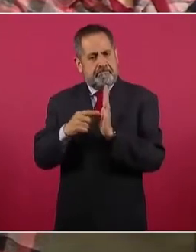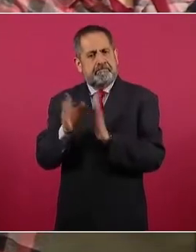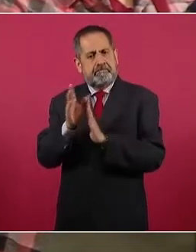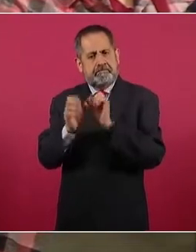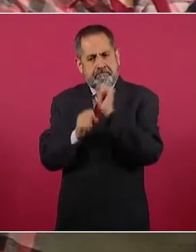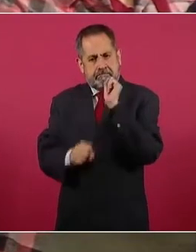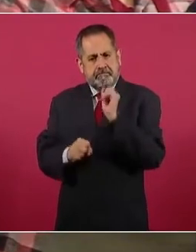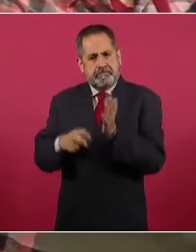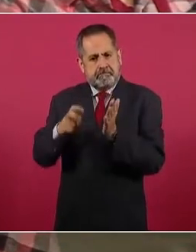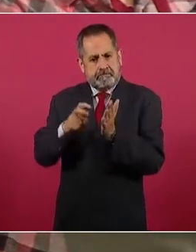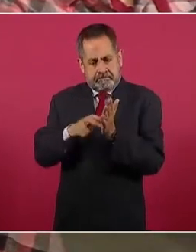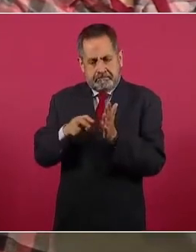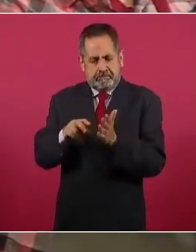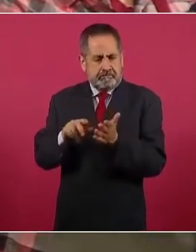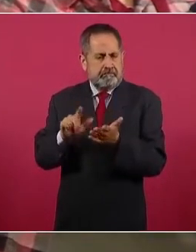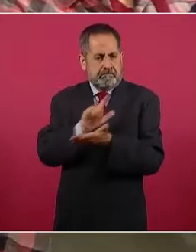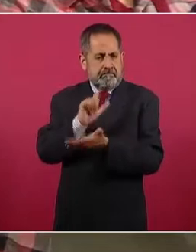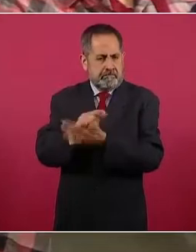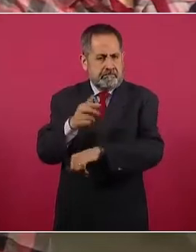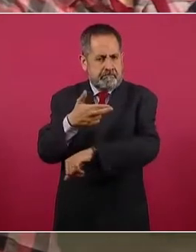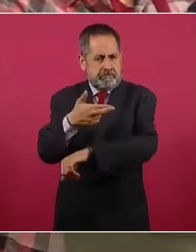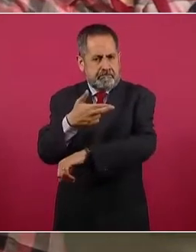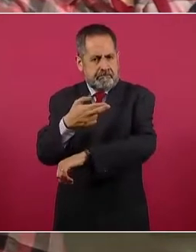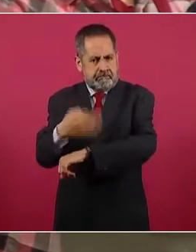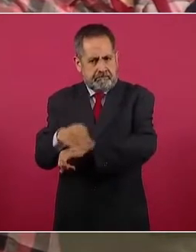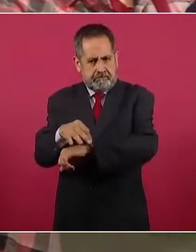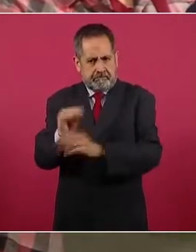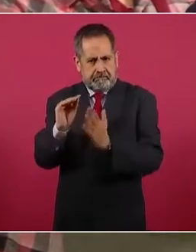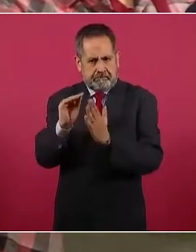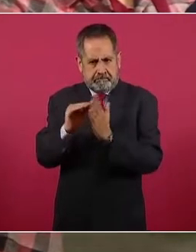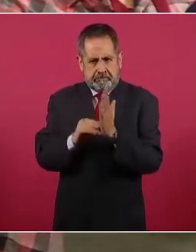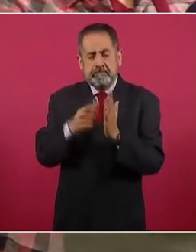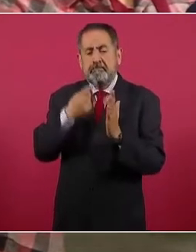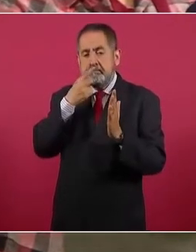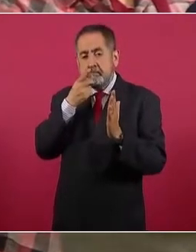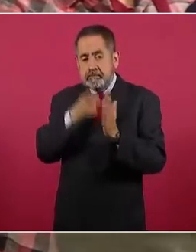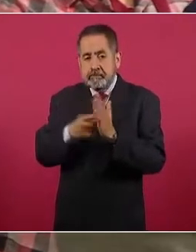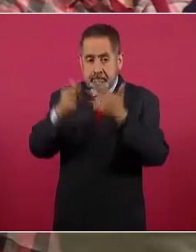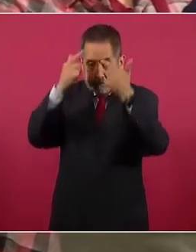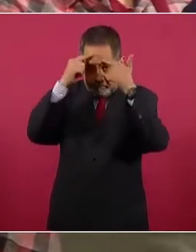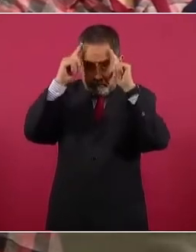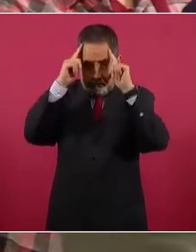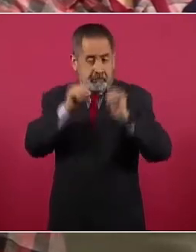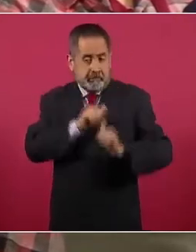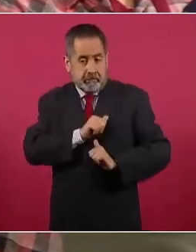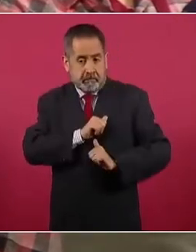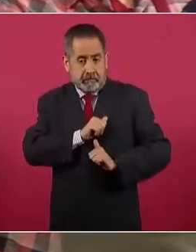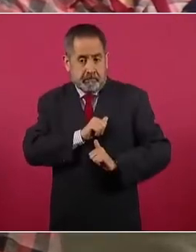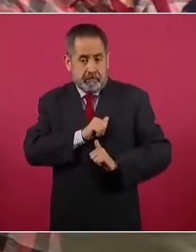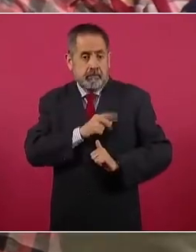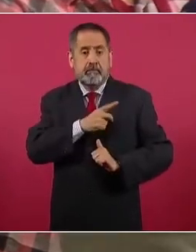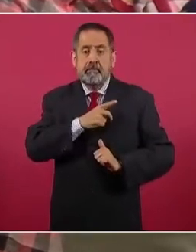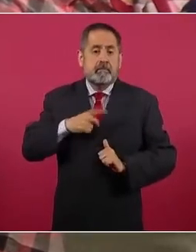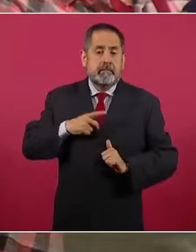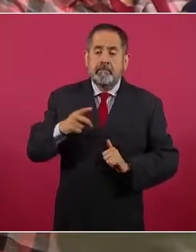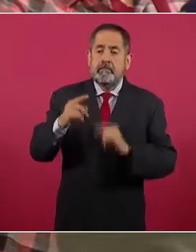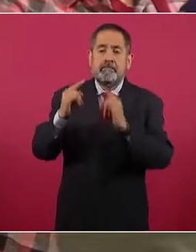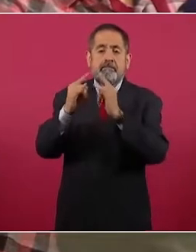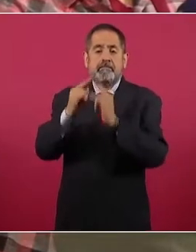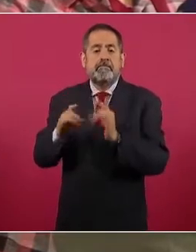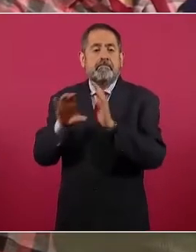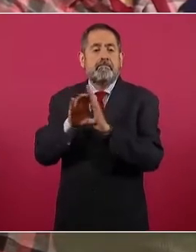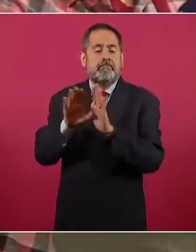Constitucional de la Guardia Nacional que establece que marinos y soldados tendrían que regresar a los cuarteles en